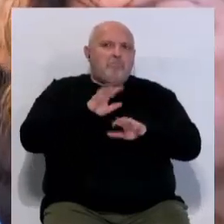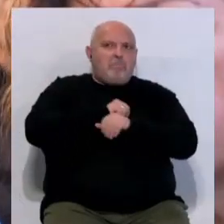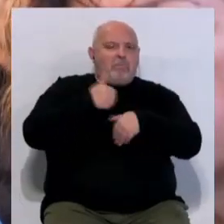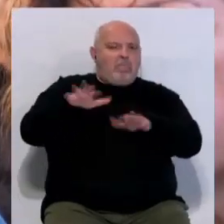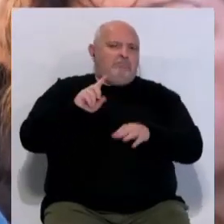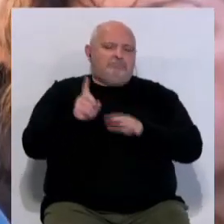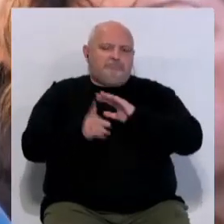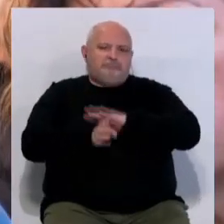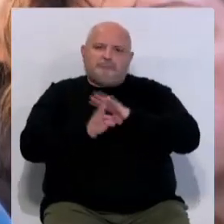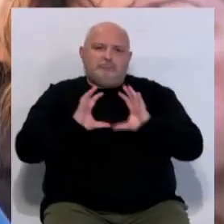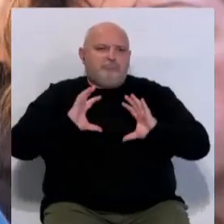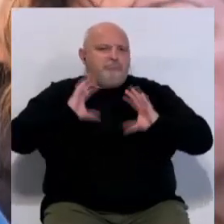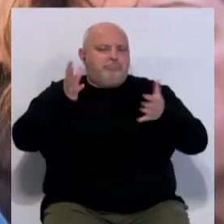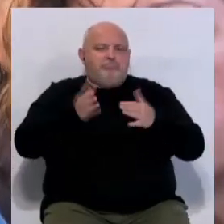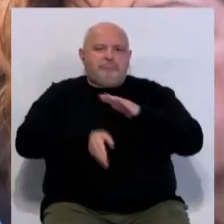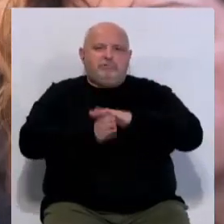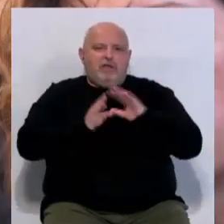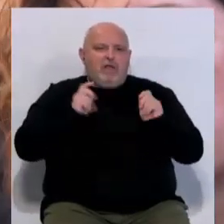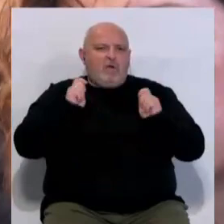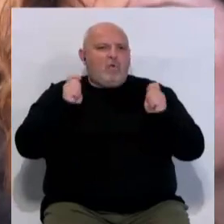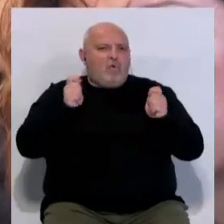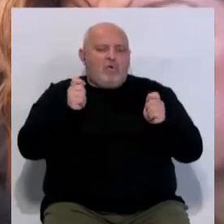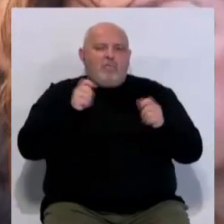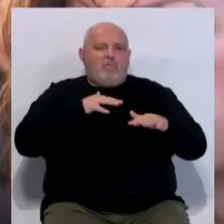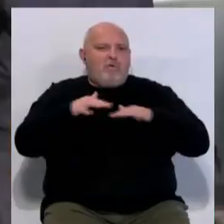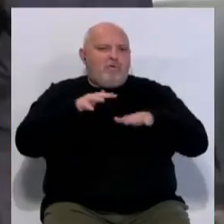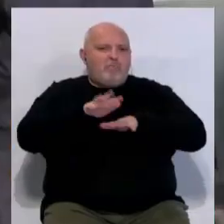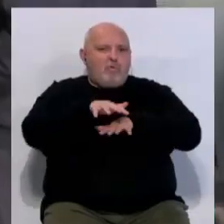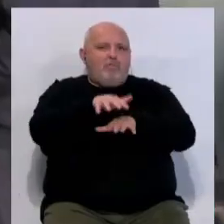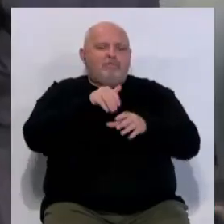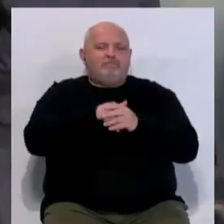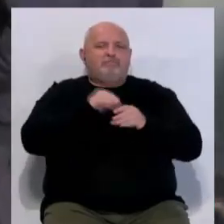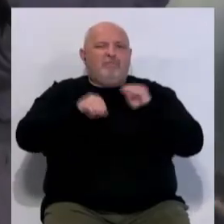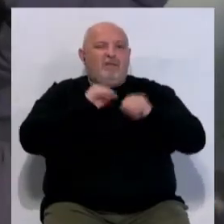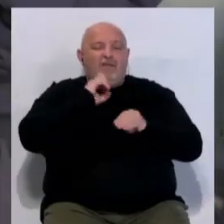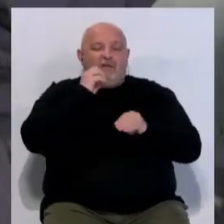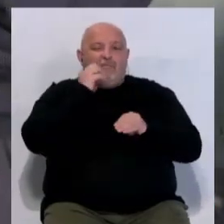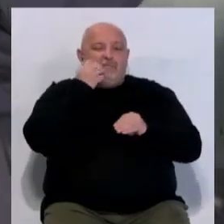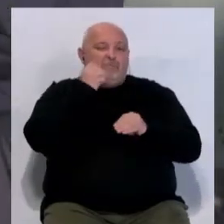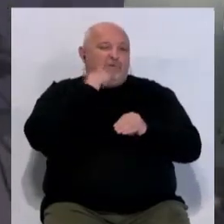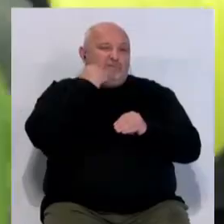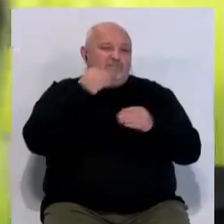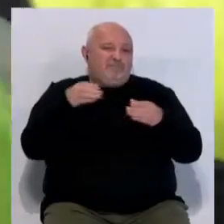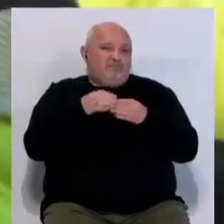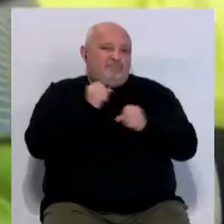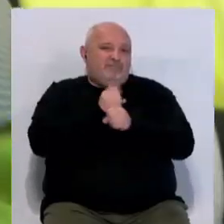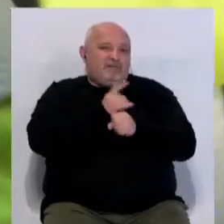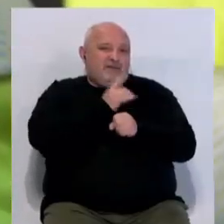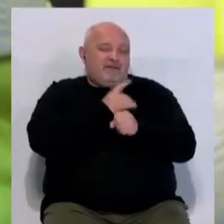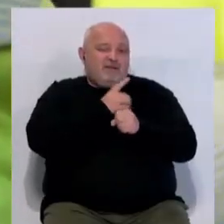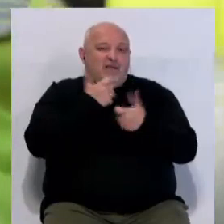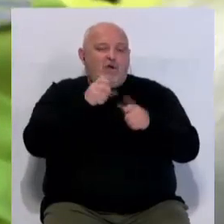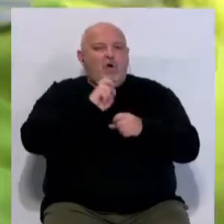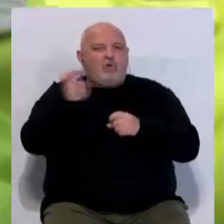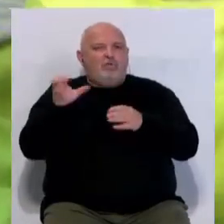el gobierno. Vamos a salir a las calles, organizaremos movilizaciones. A la llamada de protesta han acudido además de los representantes sindicales del